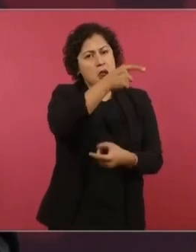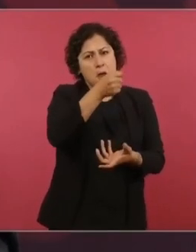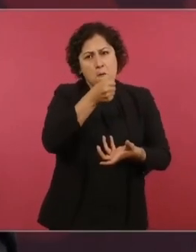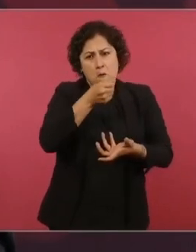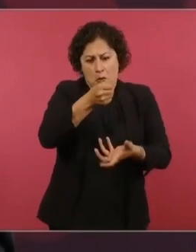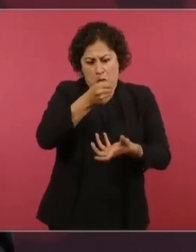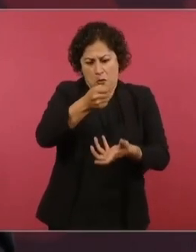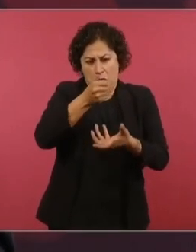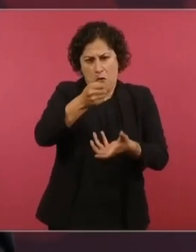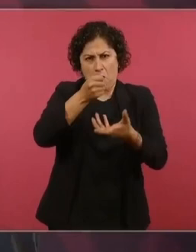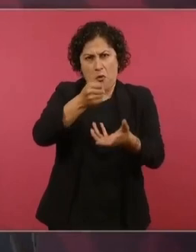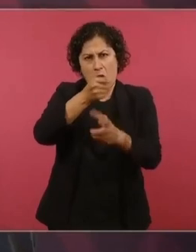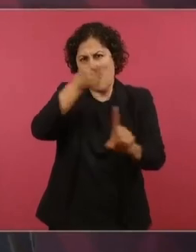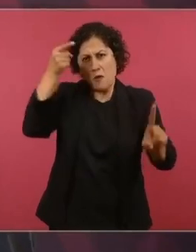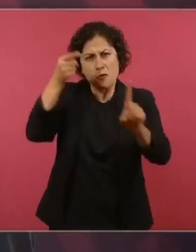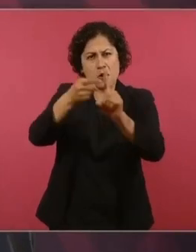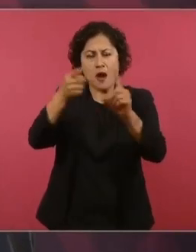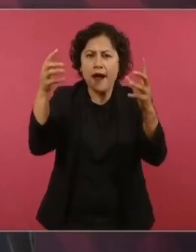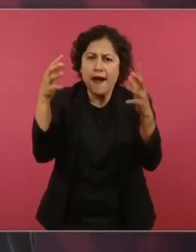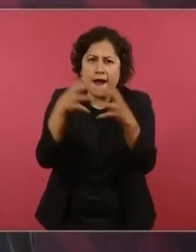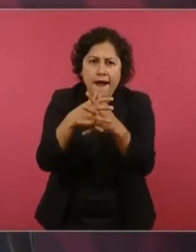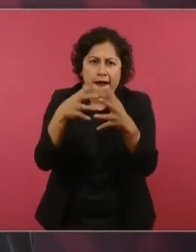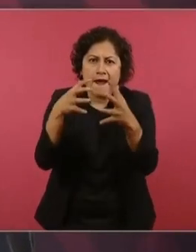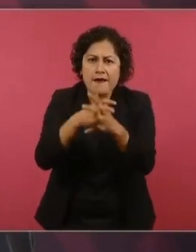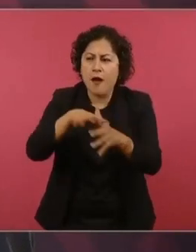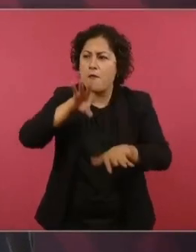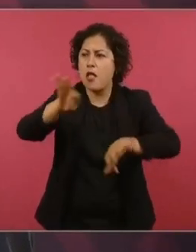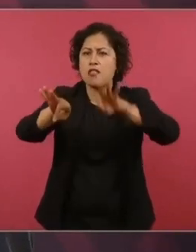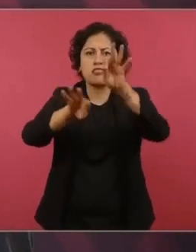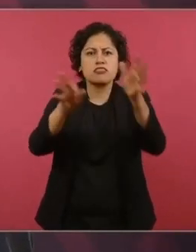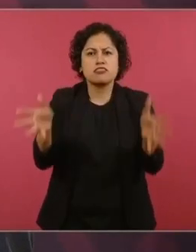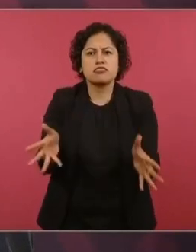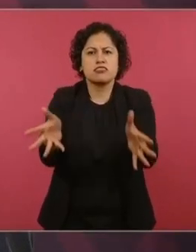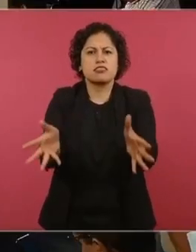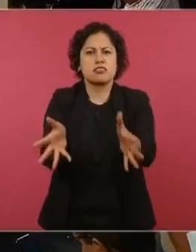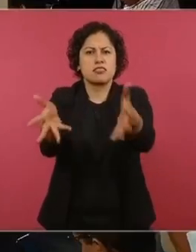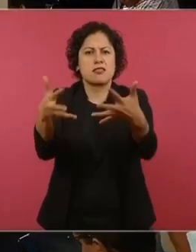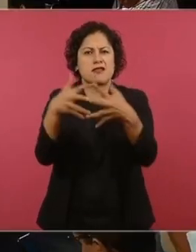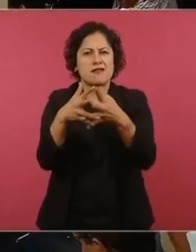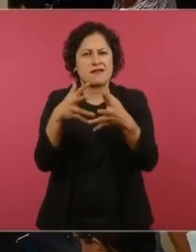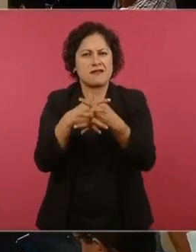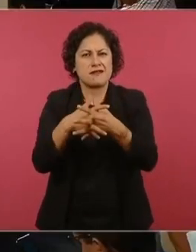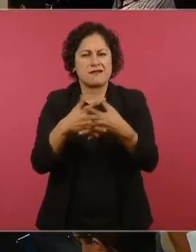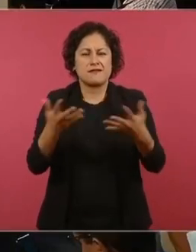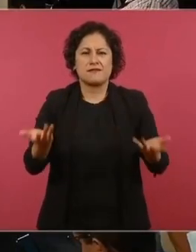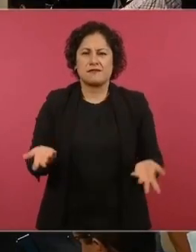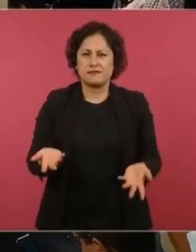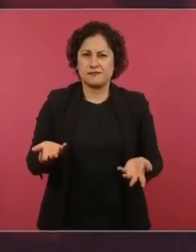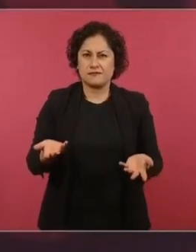para